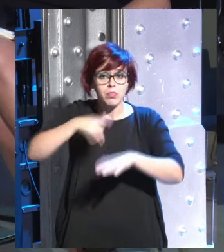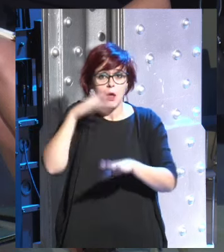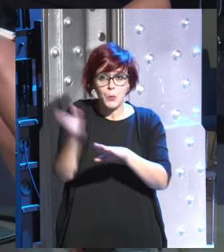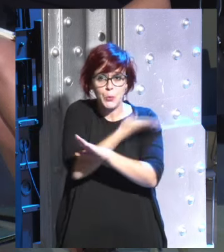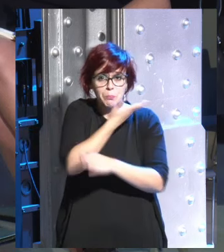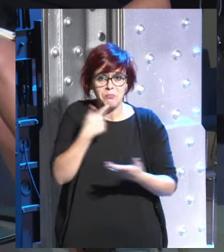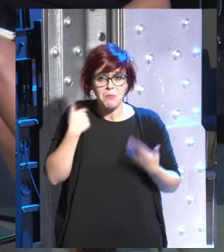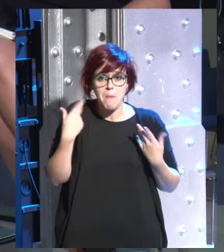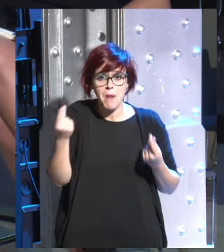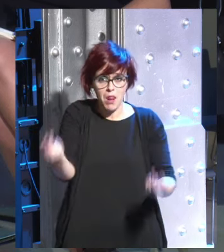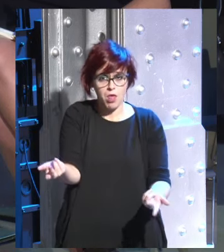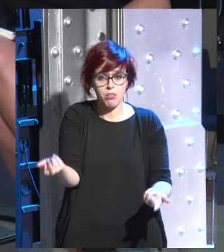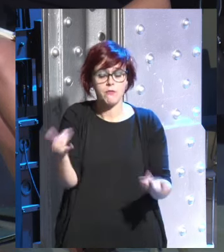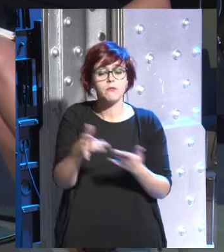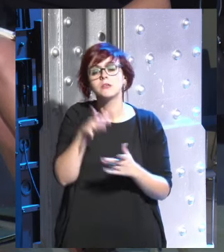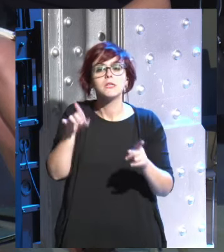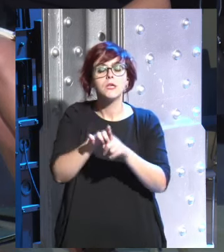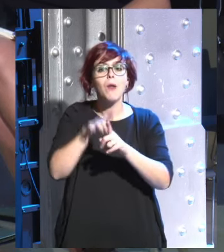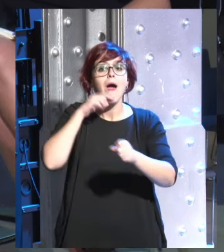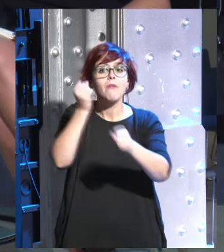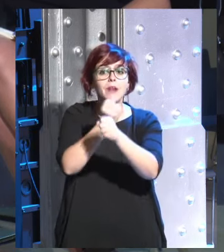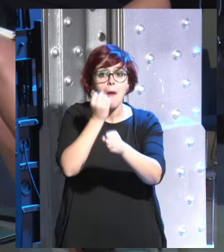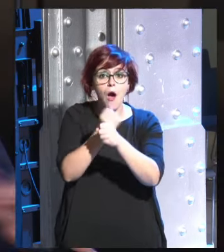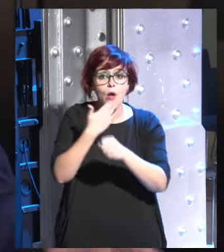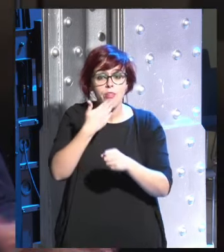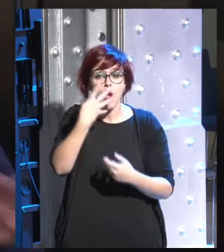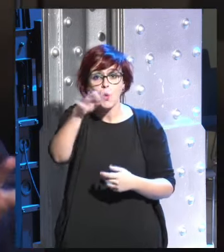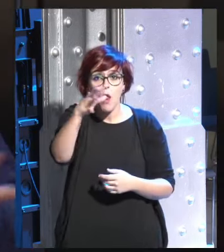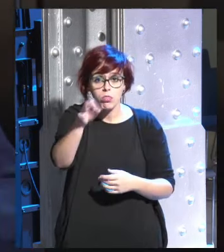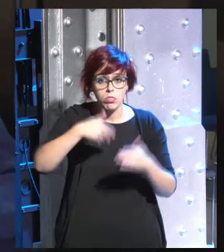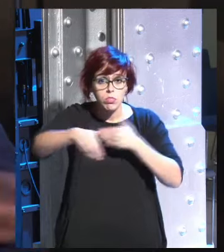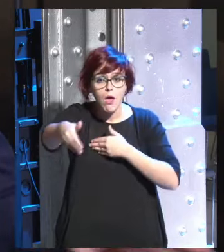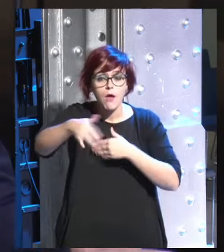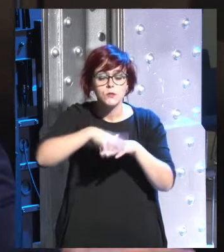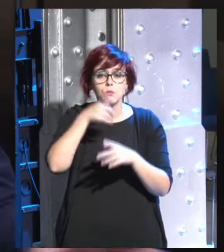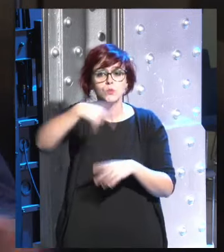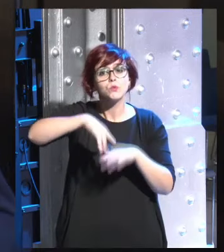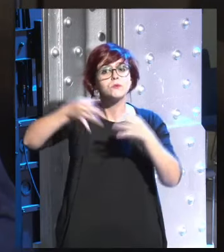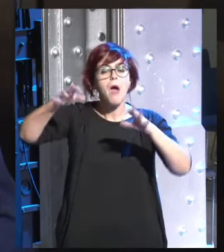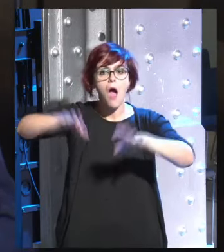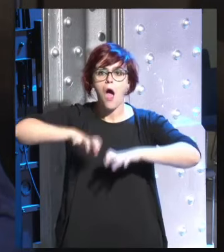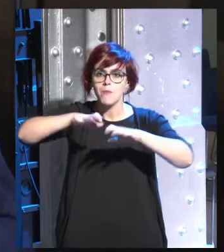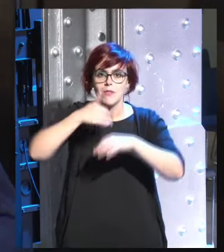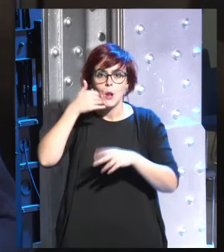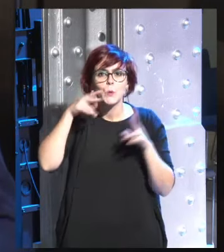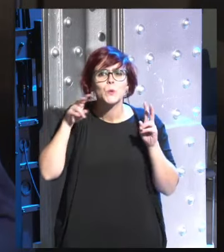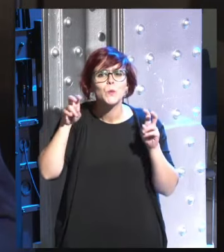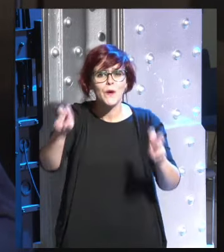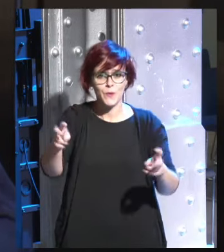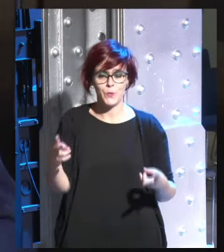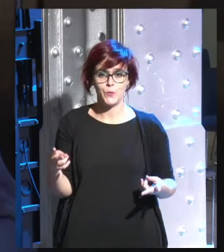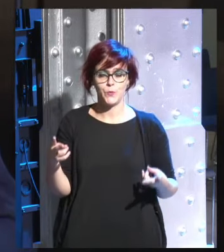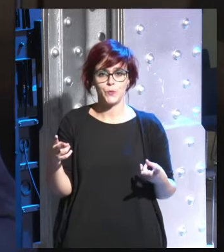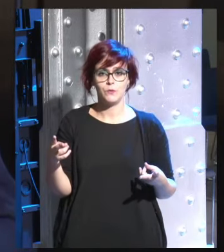irrelevante y si queréis tener un trabajo a esa edad a los 40 tendréis que aprender seguramente algo completamente nuevo en ese momento